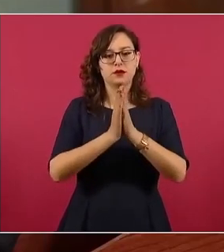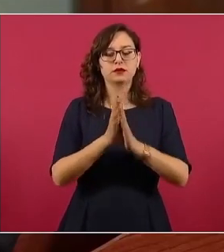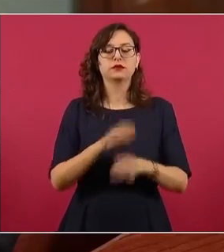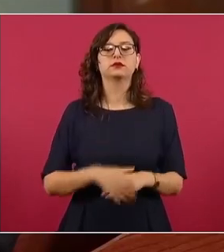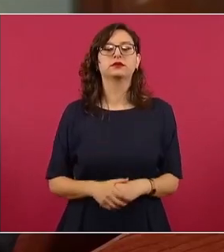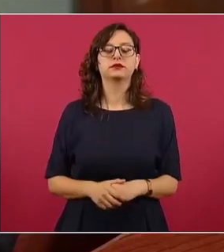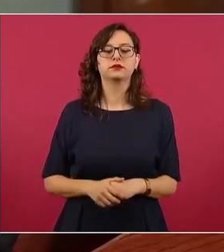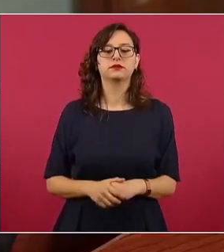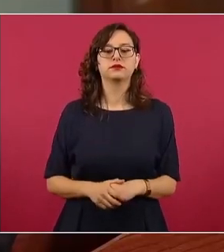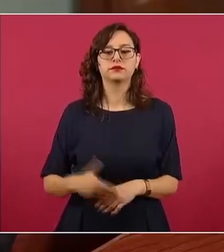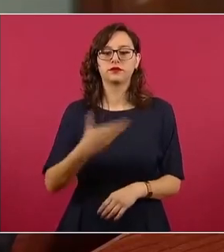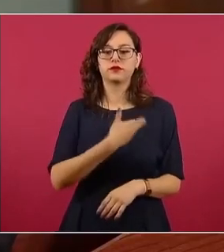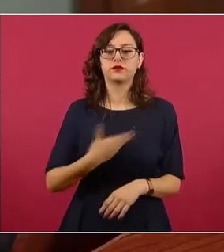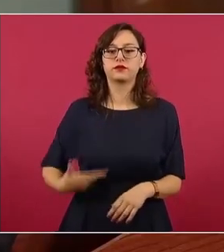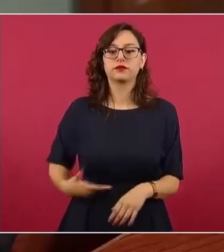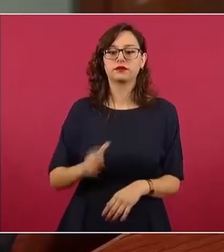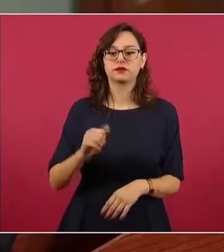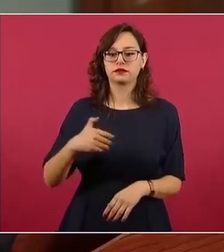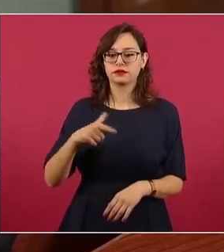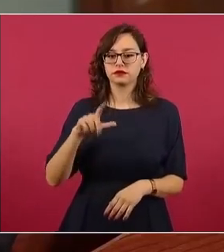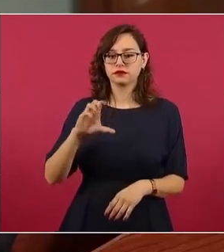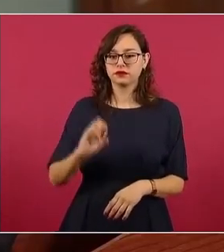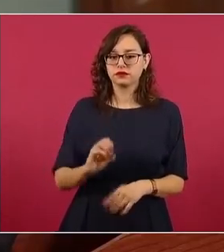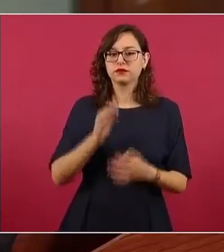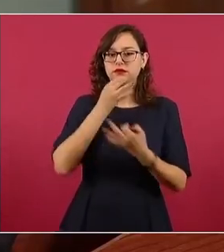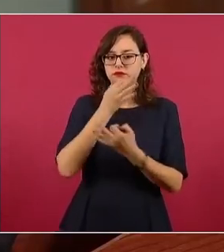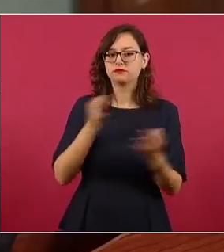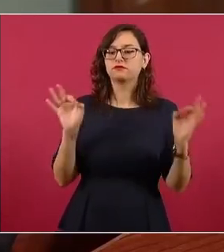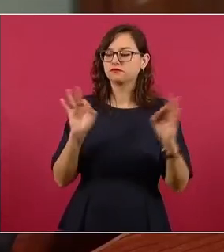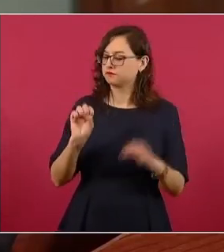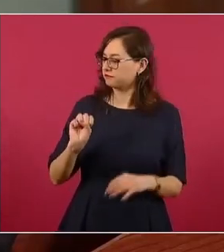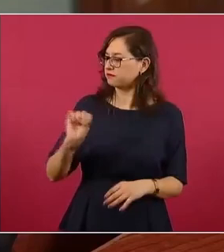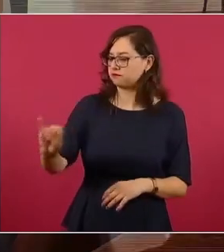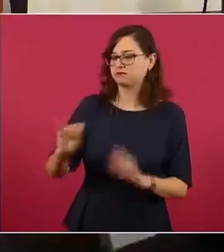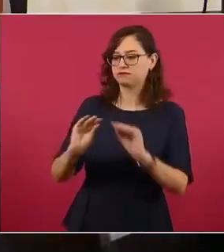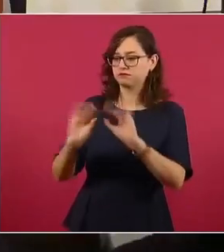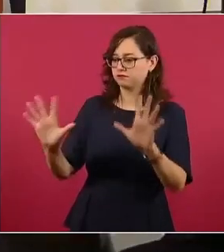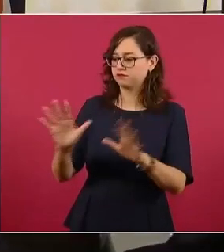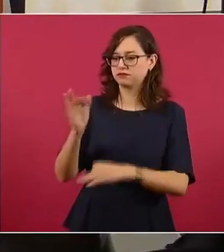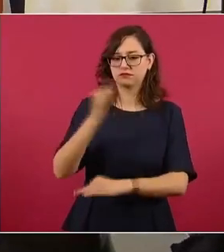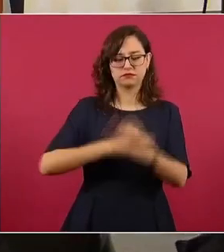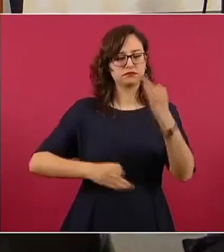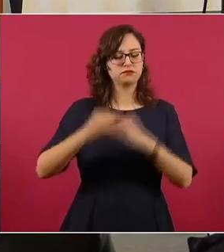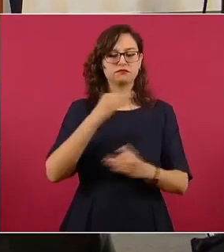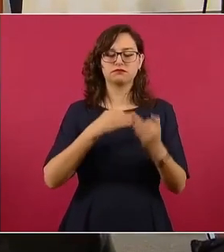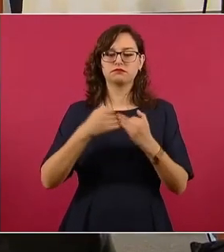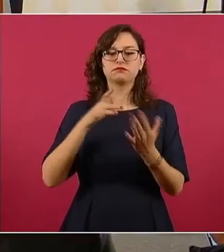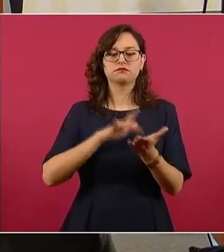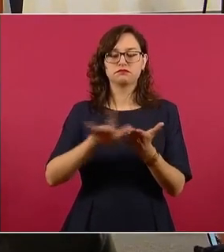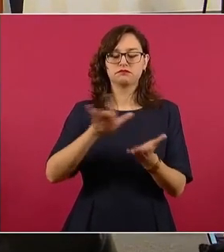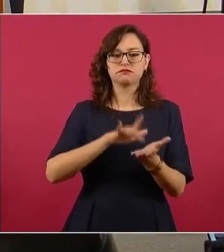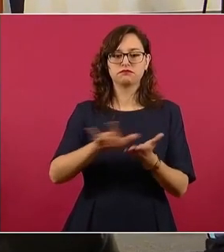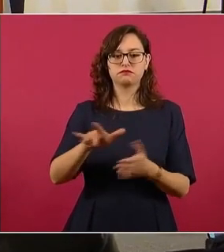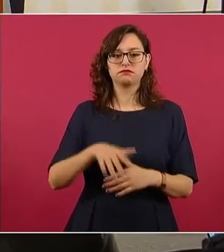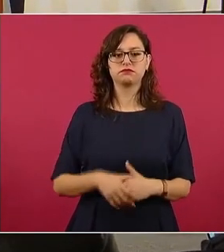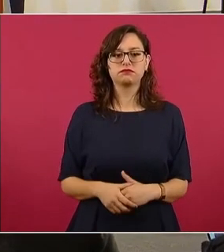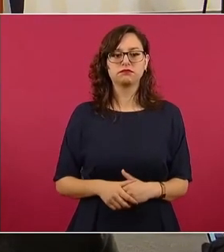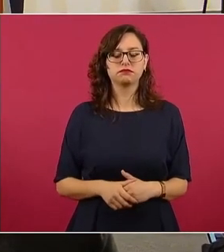Andrés Manuel López Obrador ya indicó que inmediatamente se le dé esa asistencia humanitaria. Siguiente.